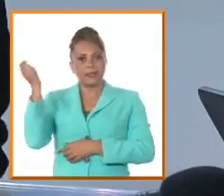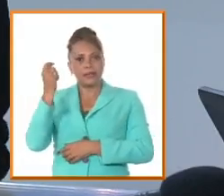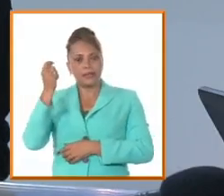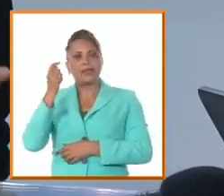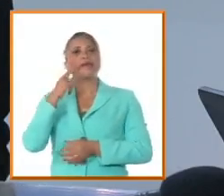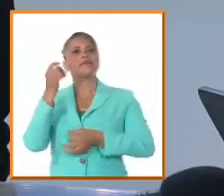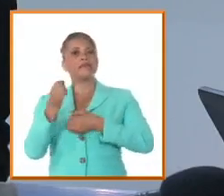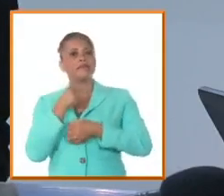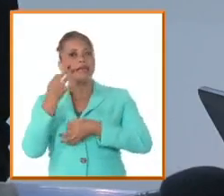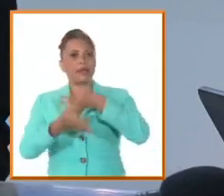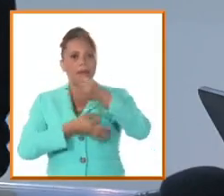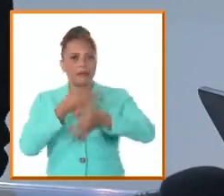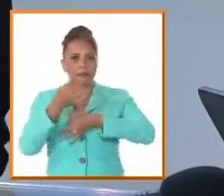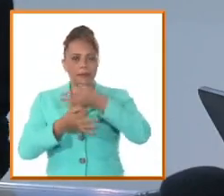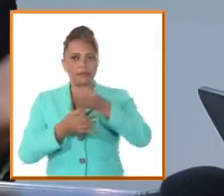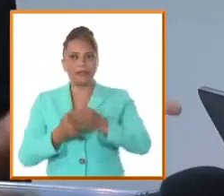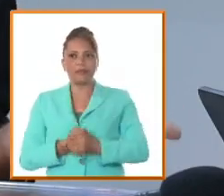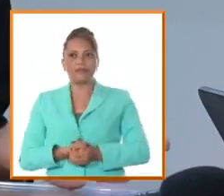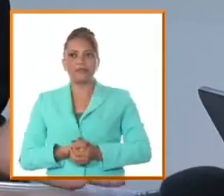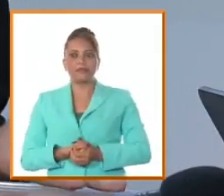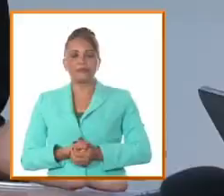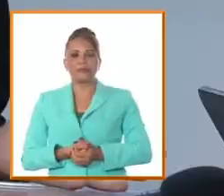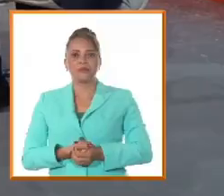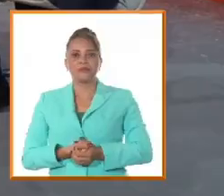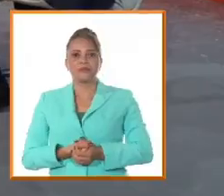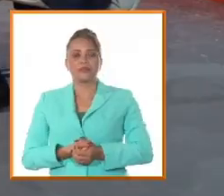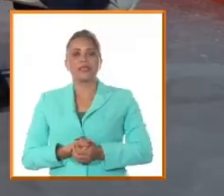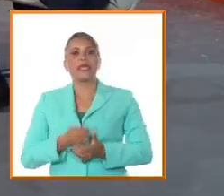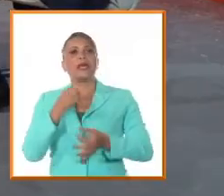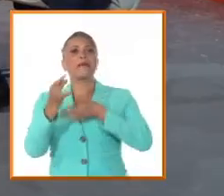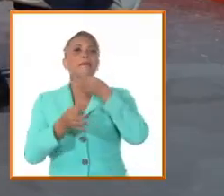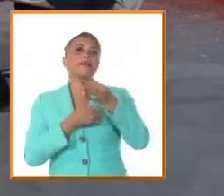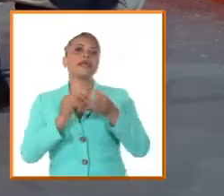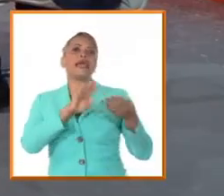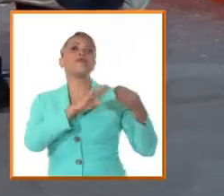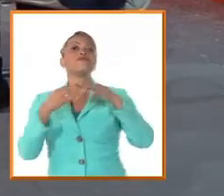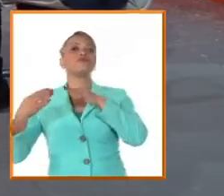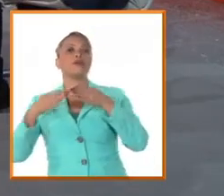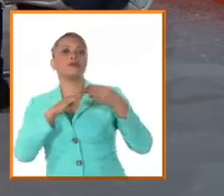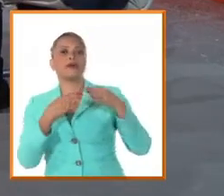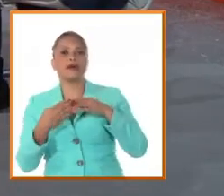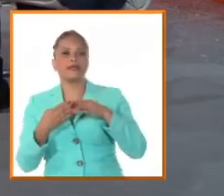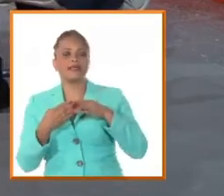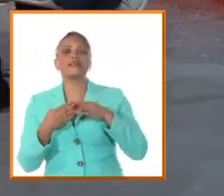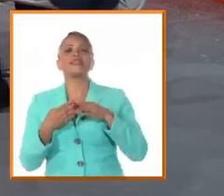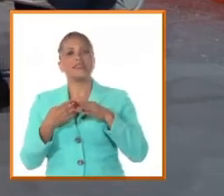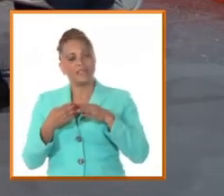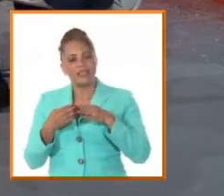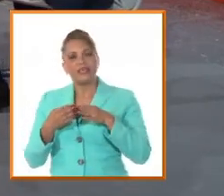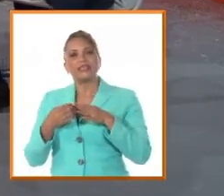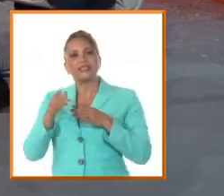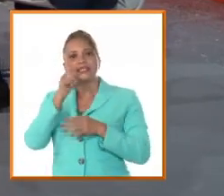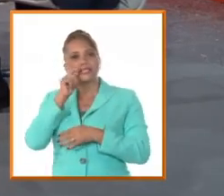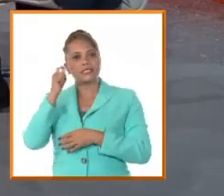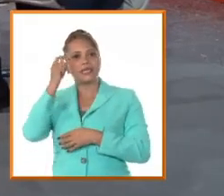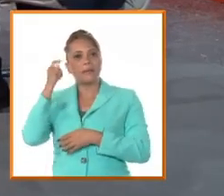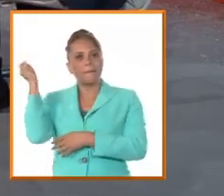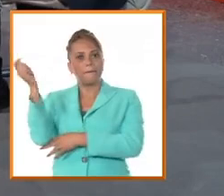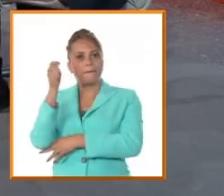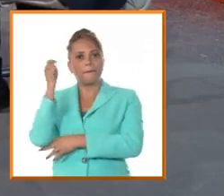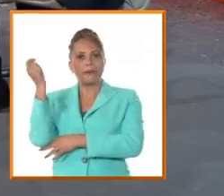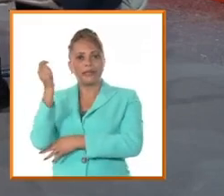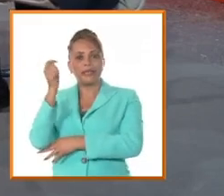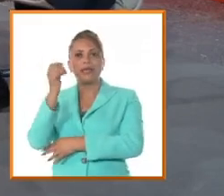ahora no vamos a debatir el debate que se produjo pero si hay que decir que CEPEDE se pronuncia